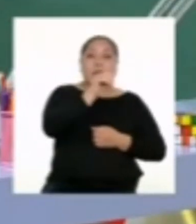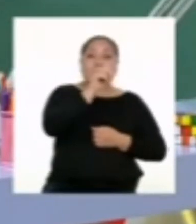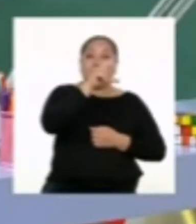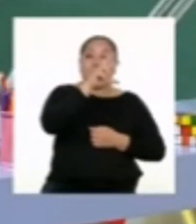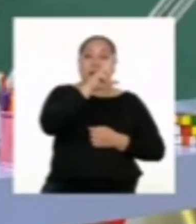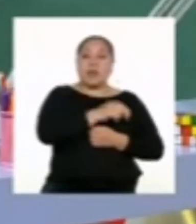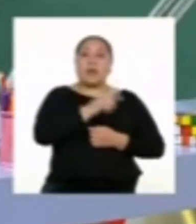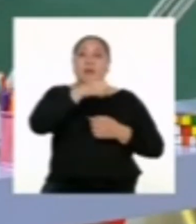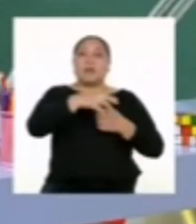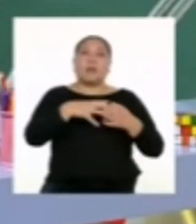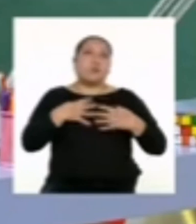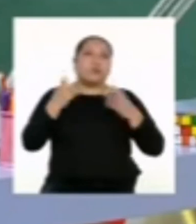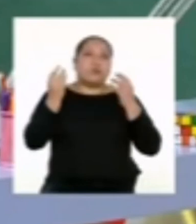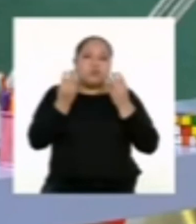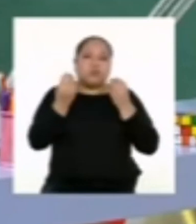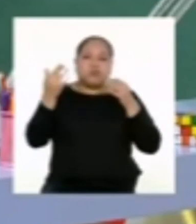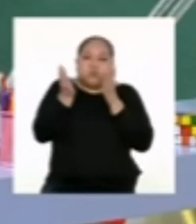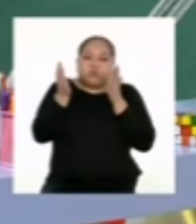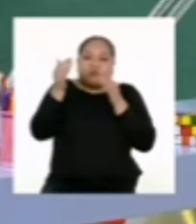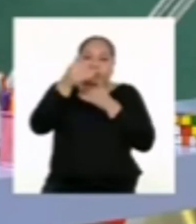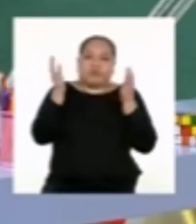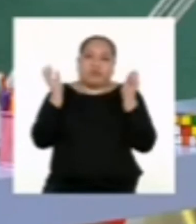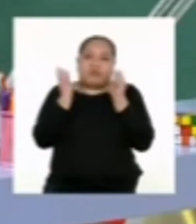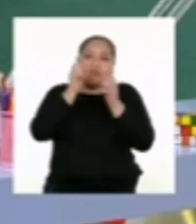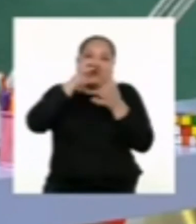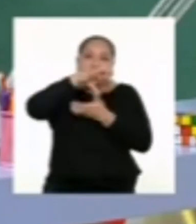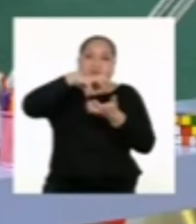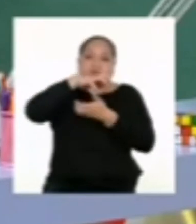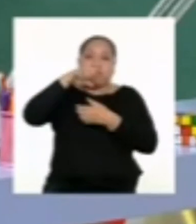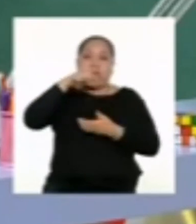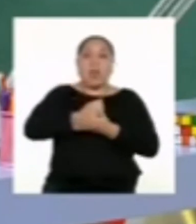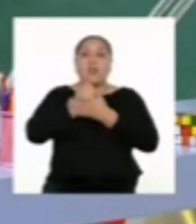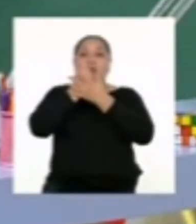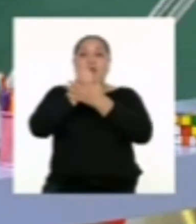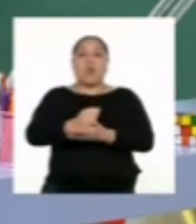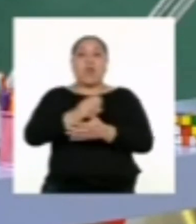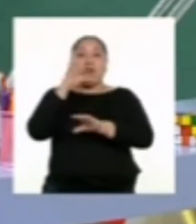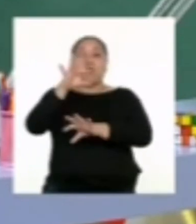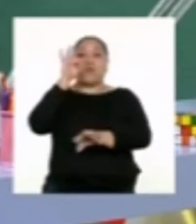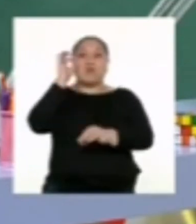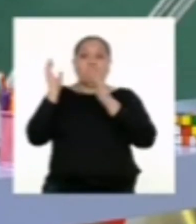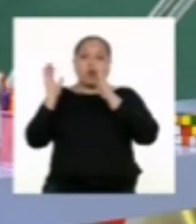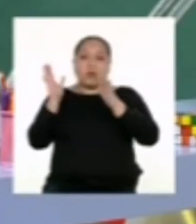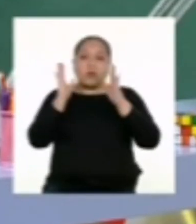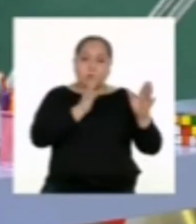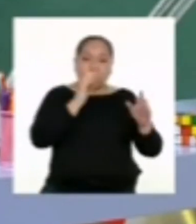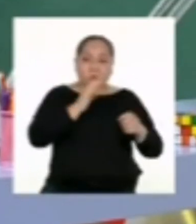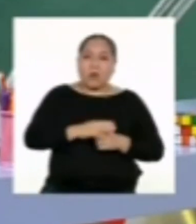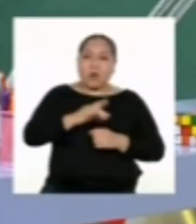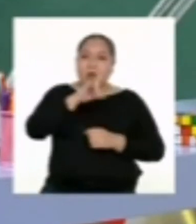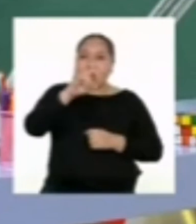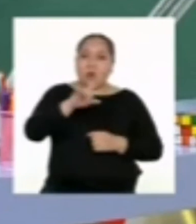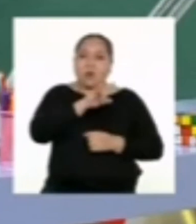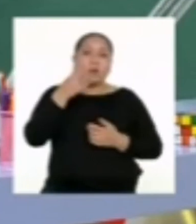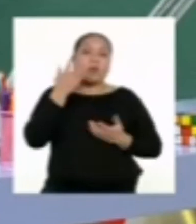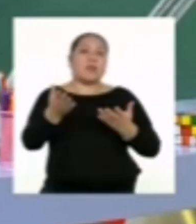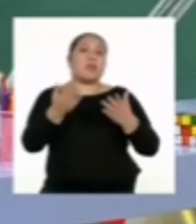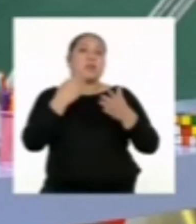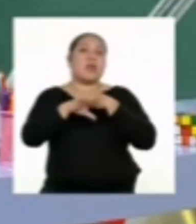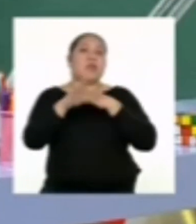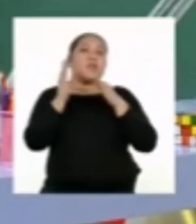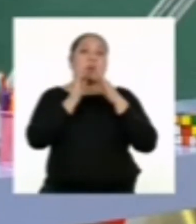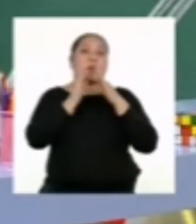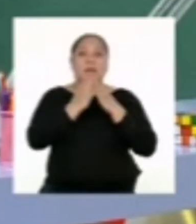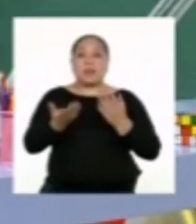que a veces se siente sofocada por el poco espacio que tiene, ayudará a que encontremos un orden establecido en las cosas que se usan en la casa